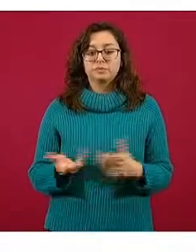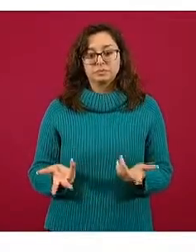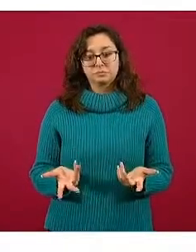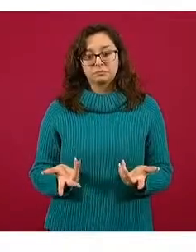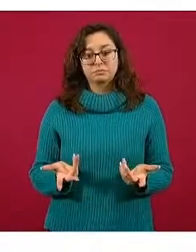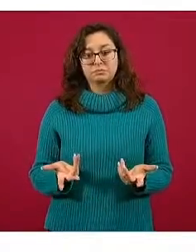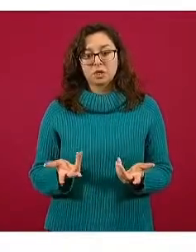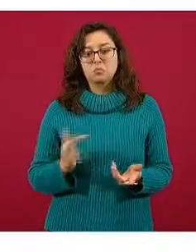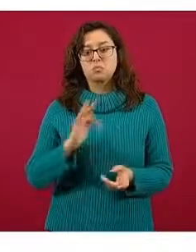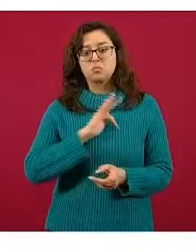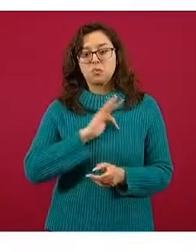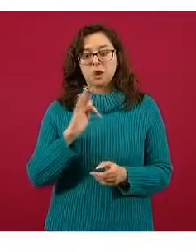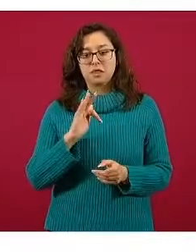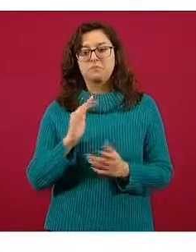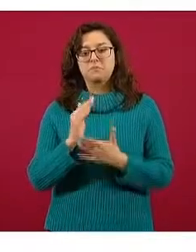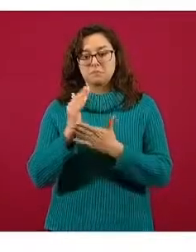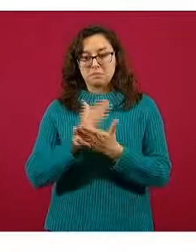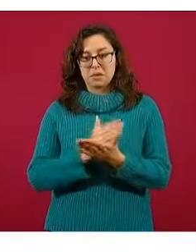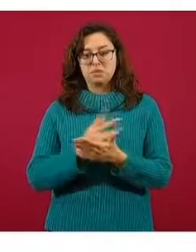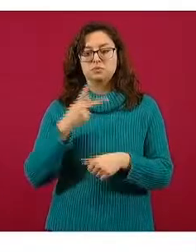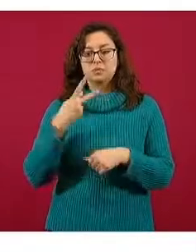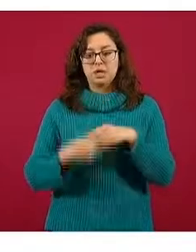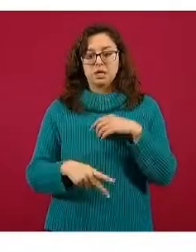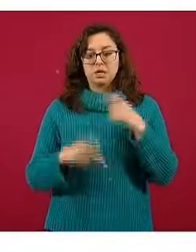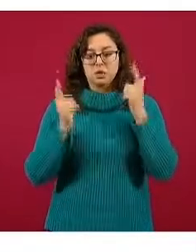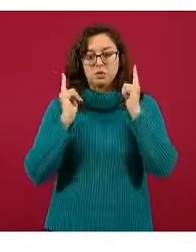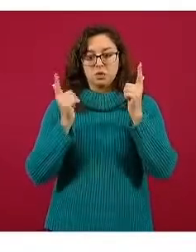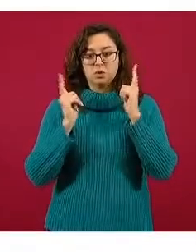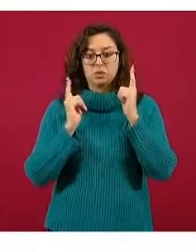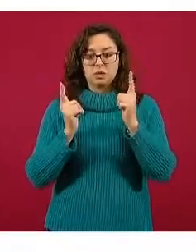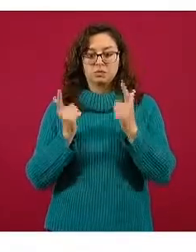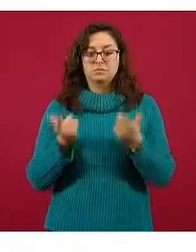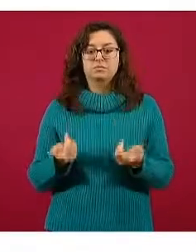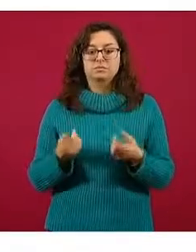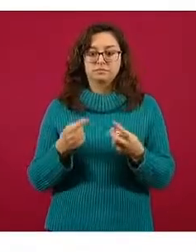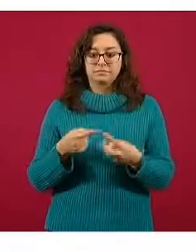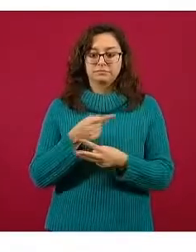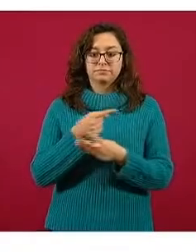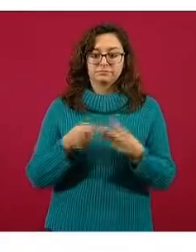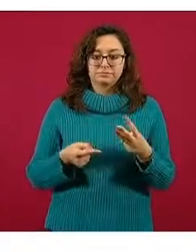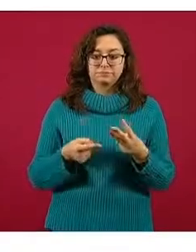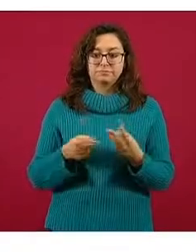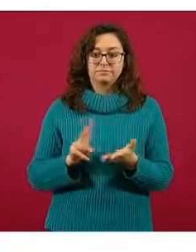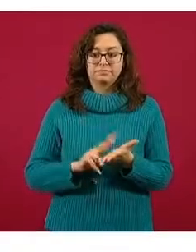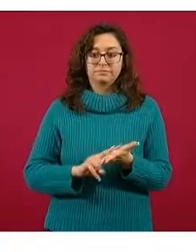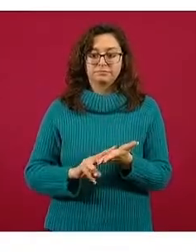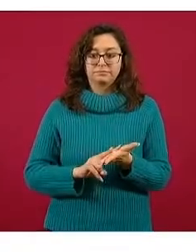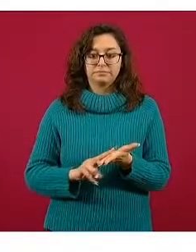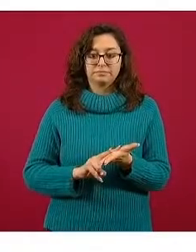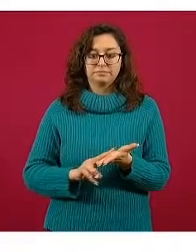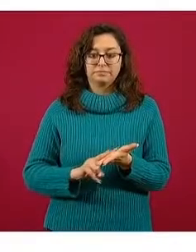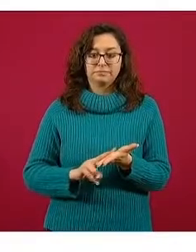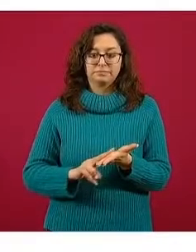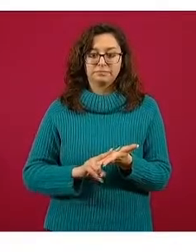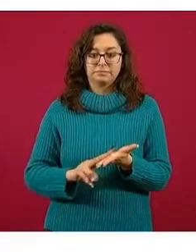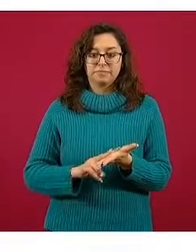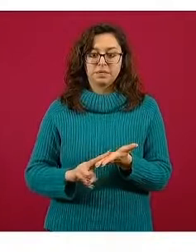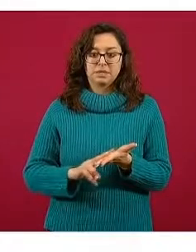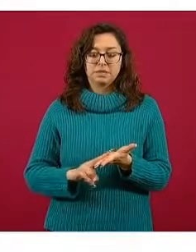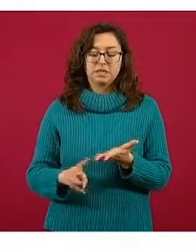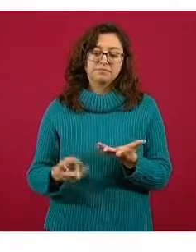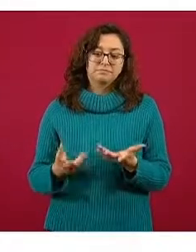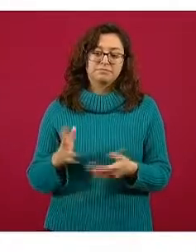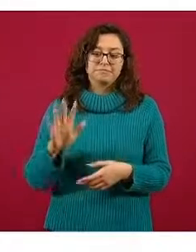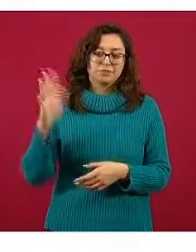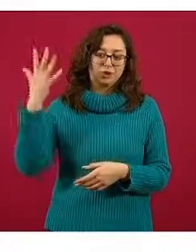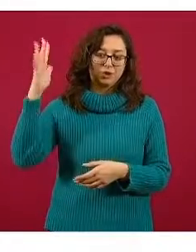pinta un poco de esperanza hasta llegar al color verde de la aurora, este nuevo amanecer